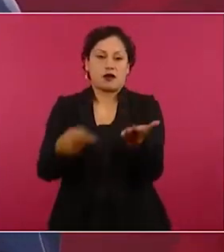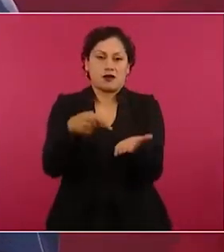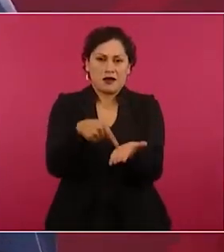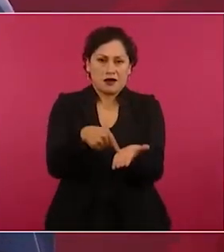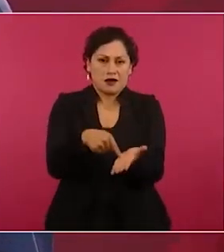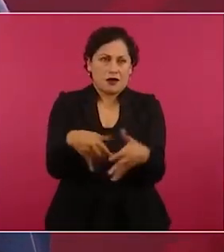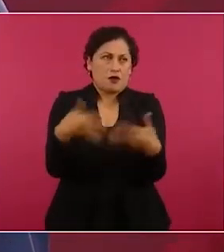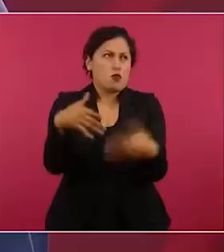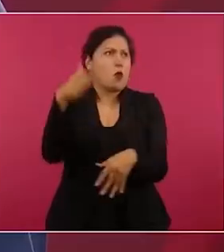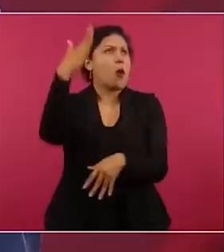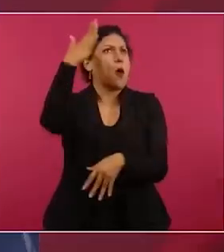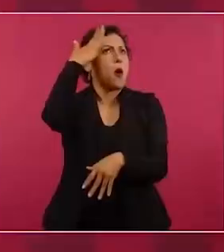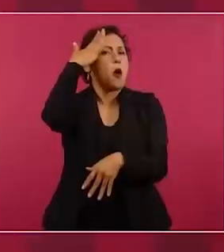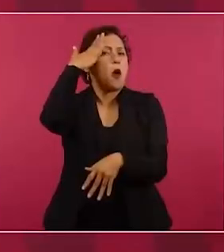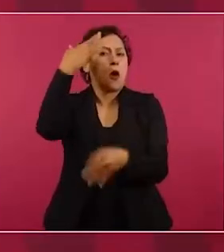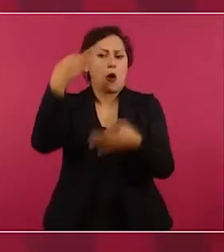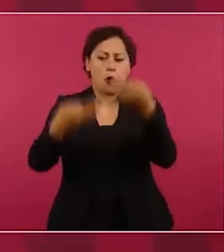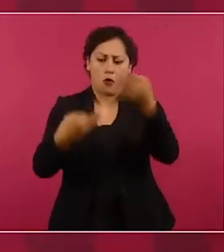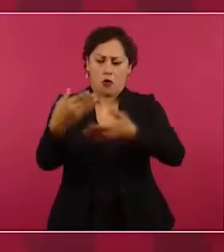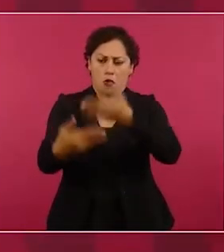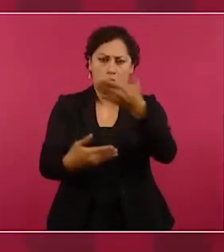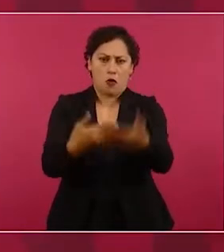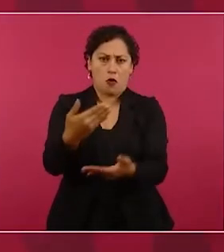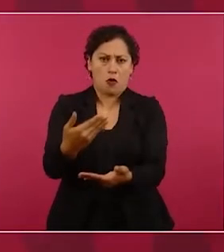debido proceso. No.